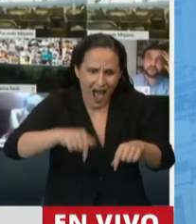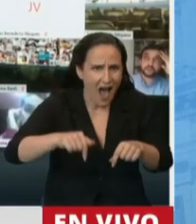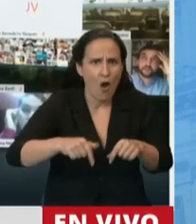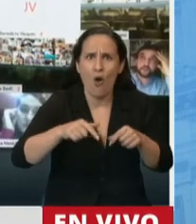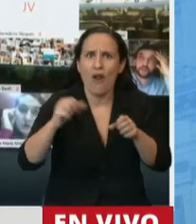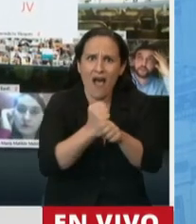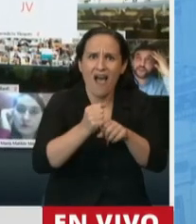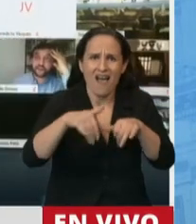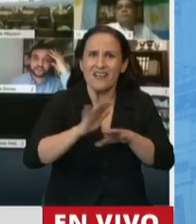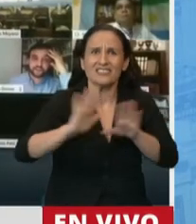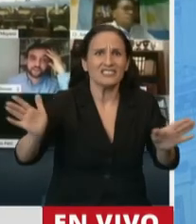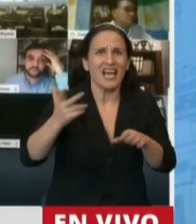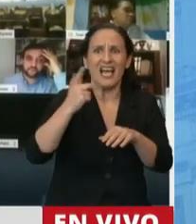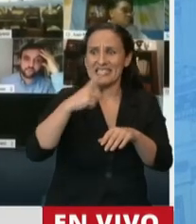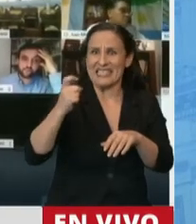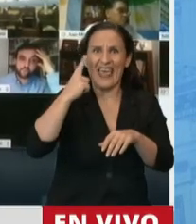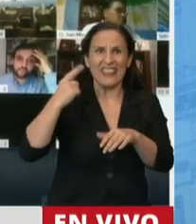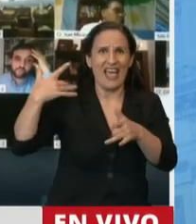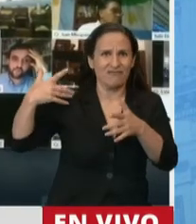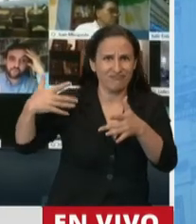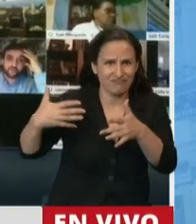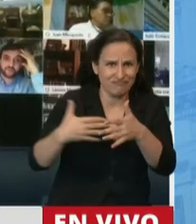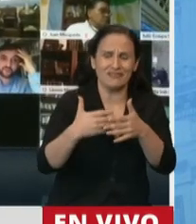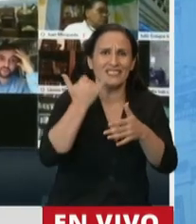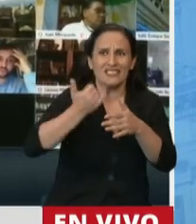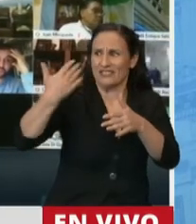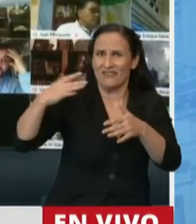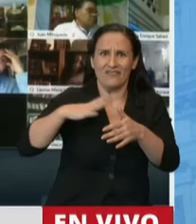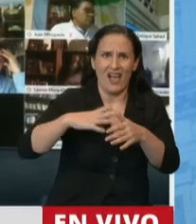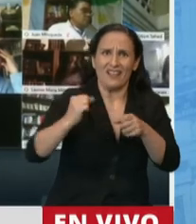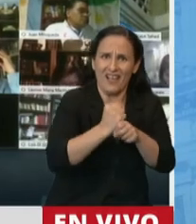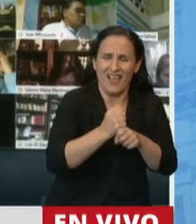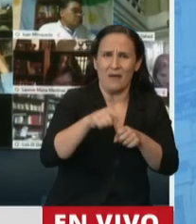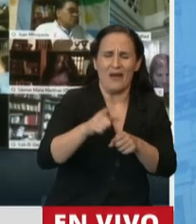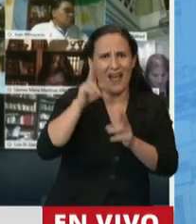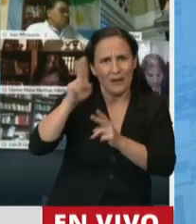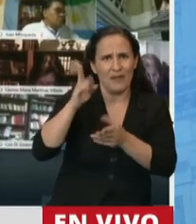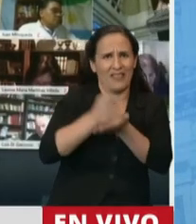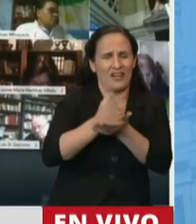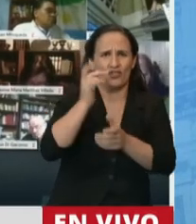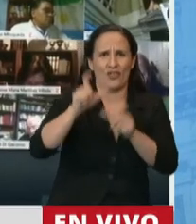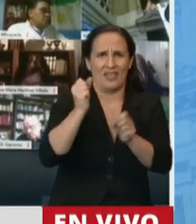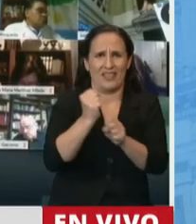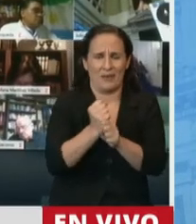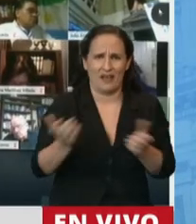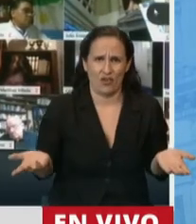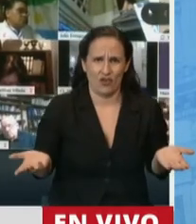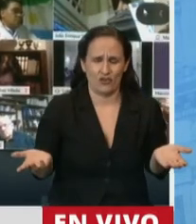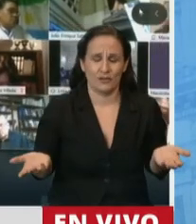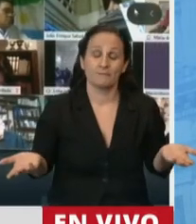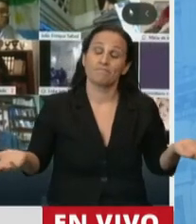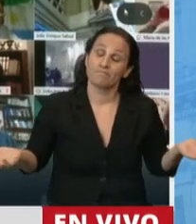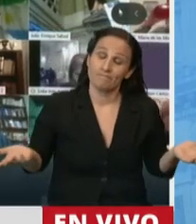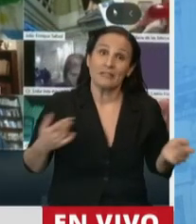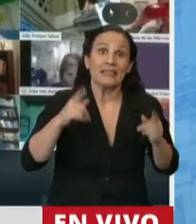llevamos casi 100 días y debería haberse legislado y debería respetarse los derechos de los trabajadores antes. Y por último, quiero decir que la